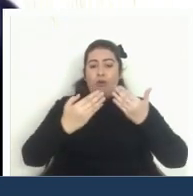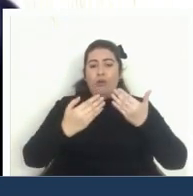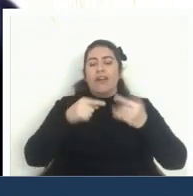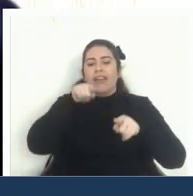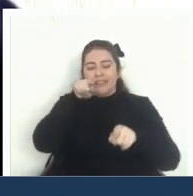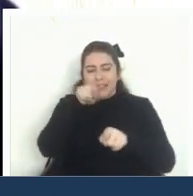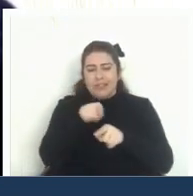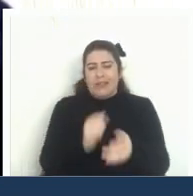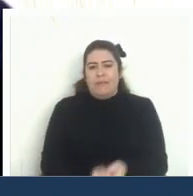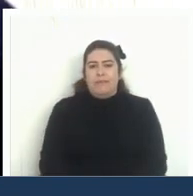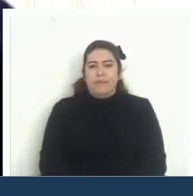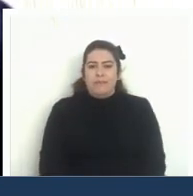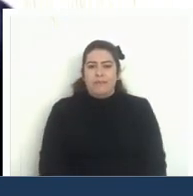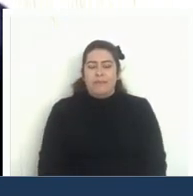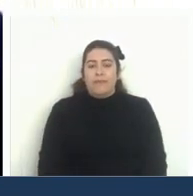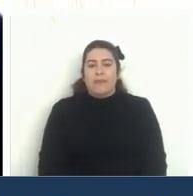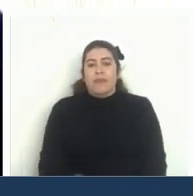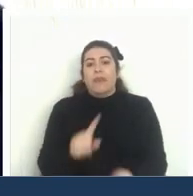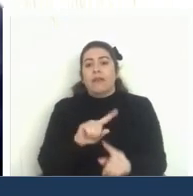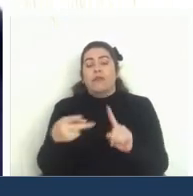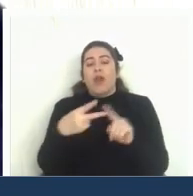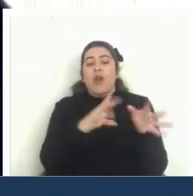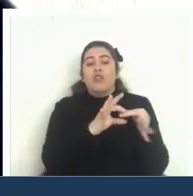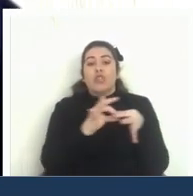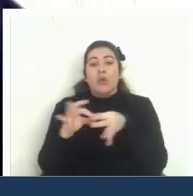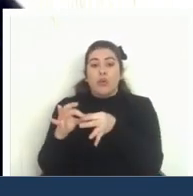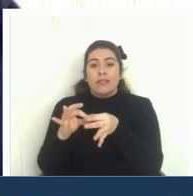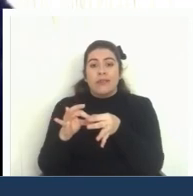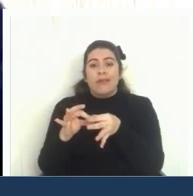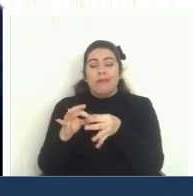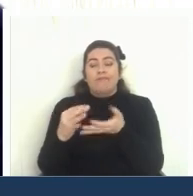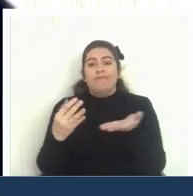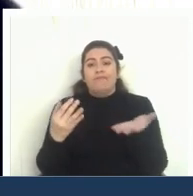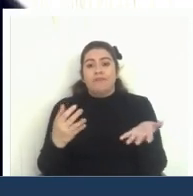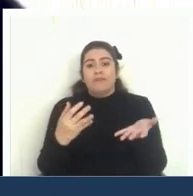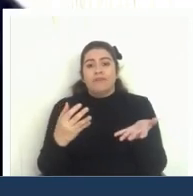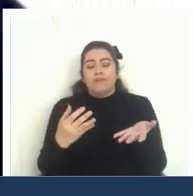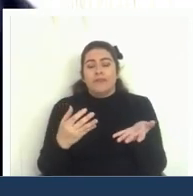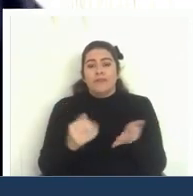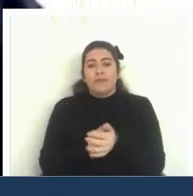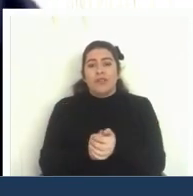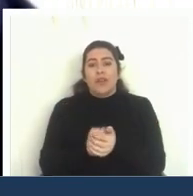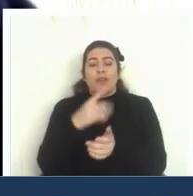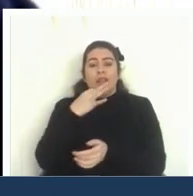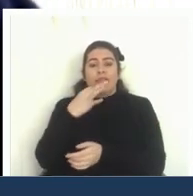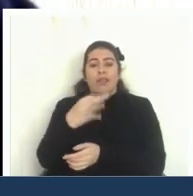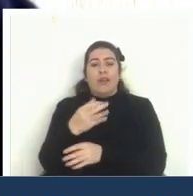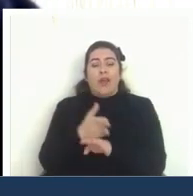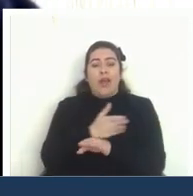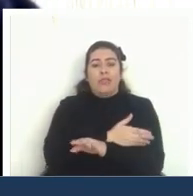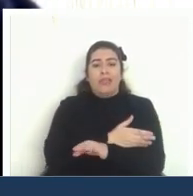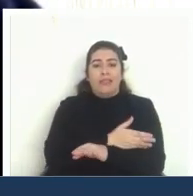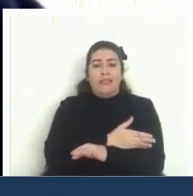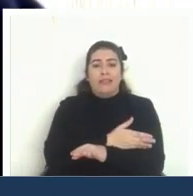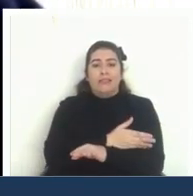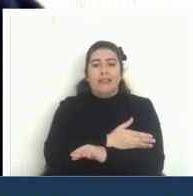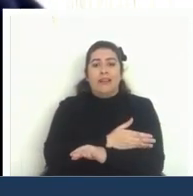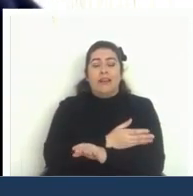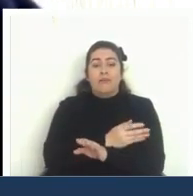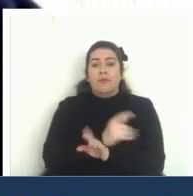y respecto a las consecuencias que creo que no puedo dejar de referirme a lo que mencionaron de cerrar una escuela